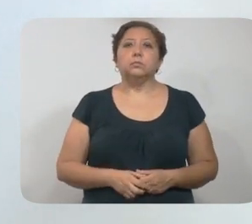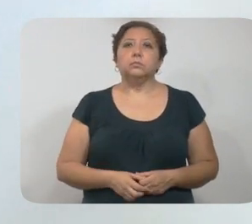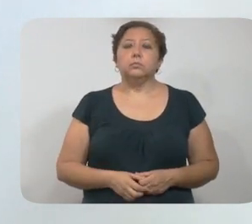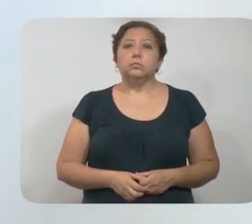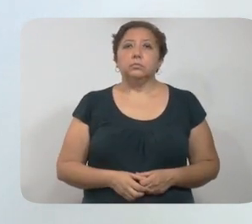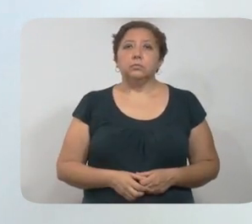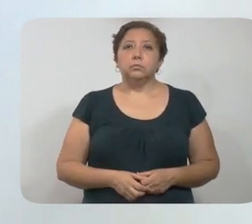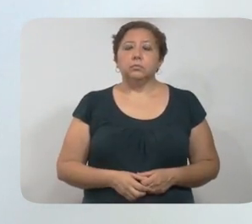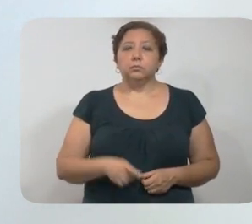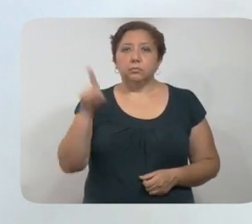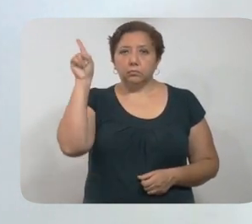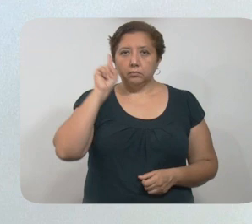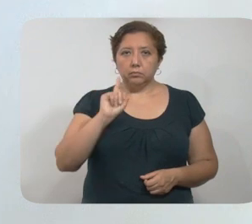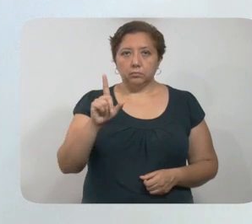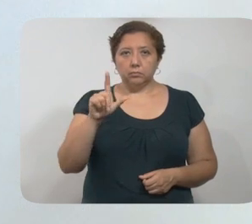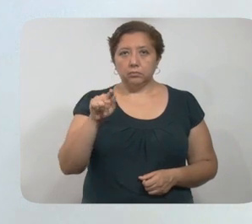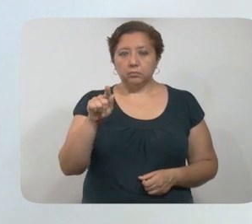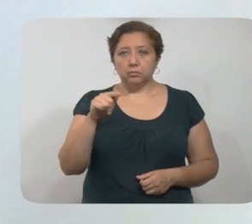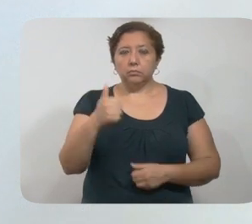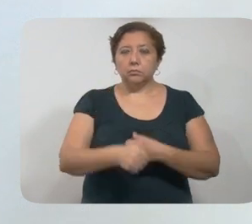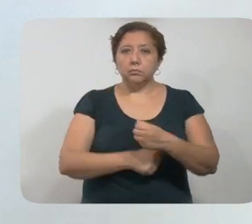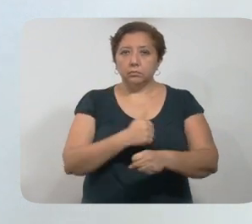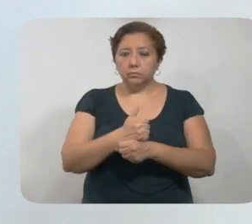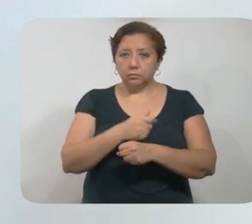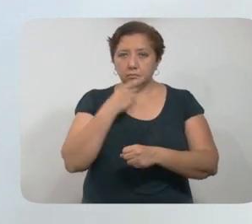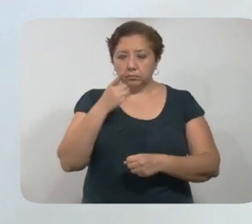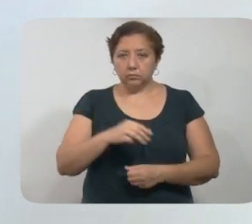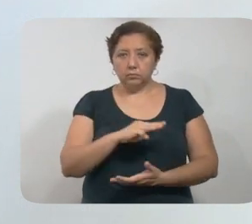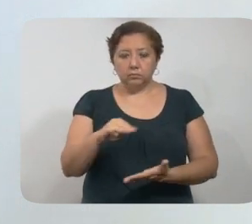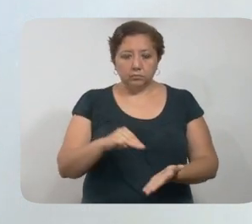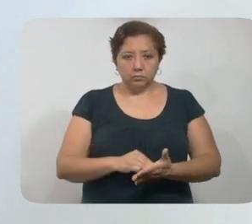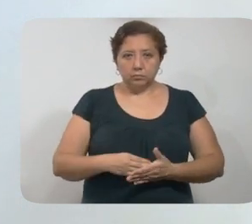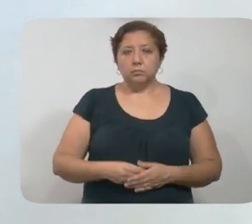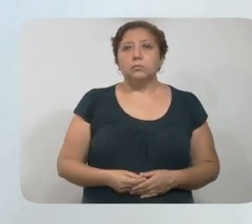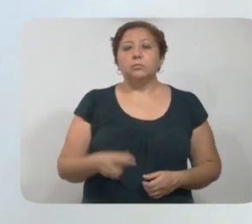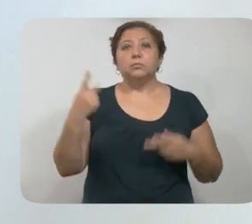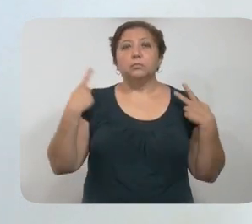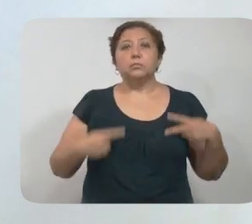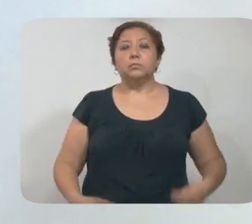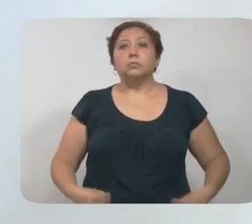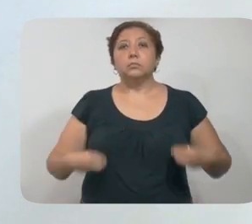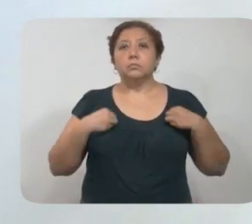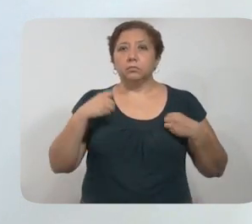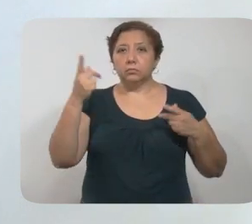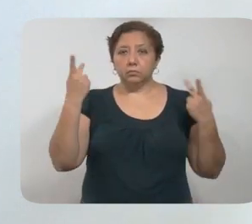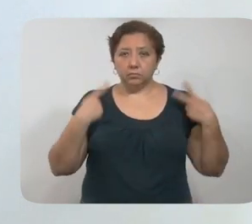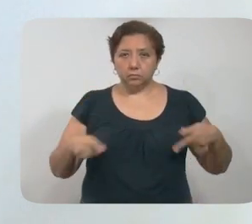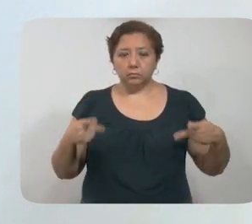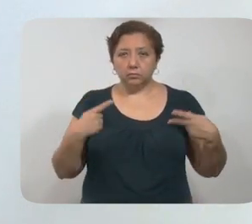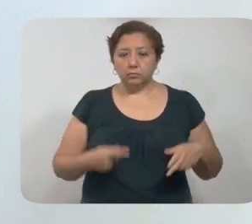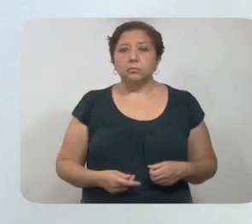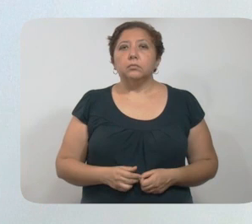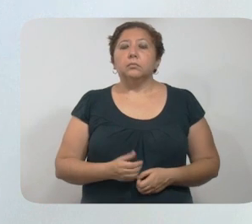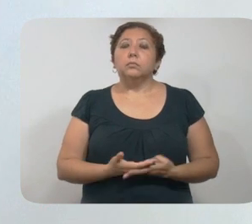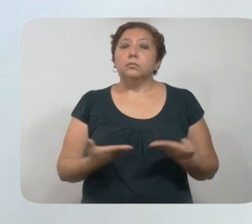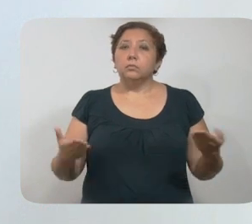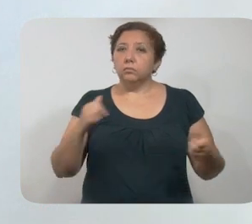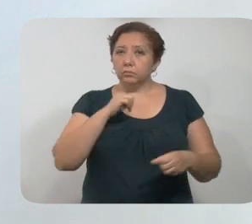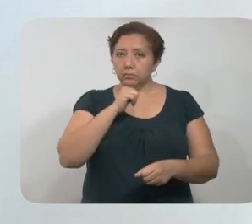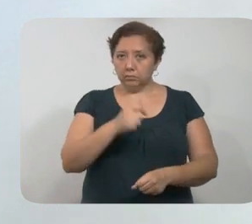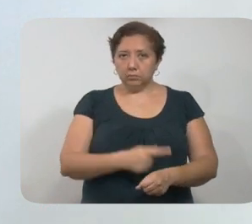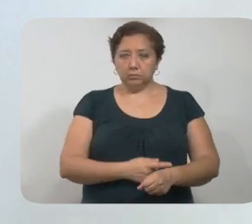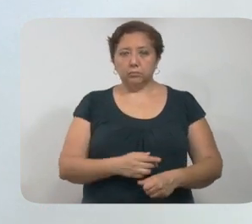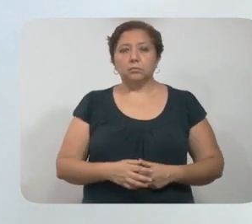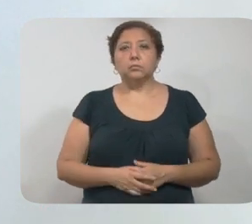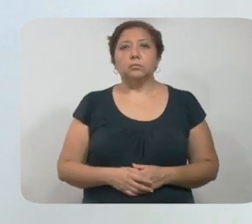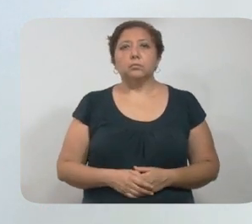síntomas. Mujer de 70 años de Mérida, sin historial clínico. La paciente convivía con un contacto, el cual hasta el momento se